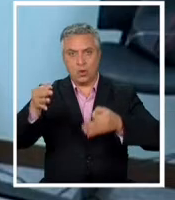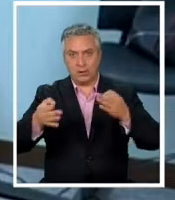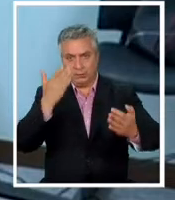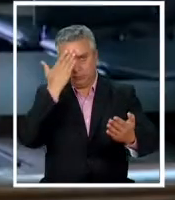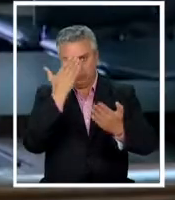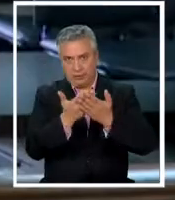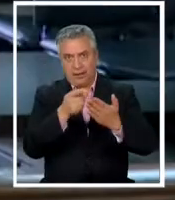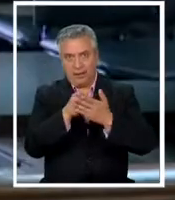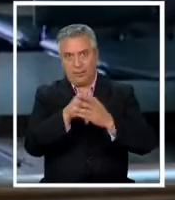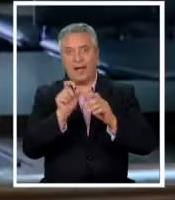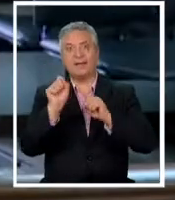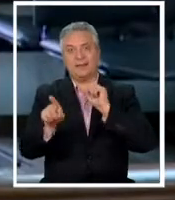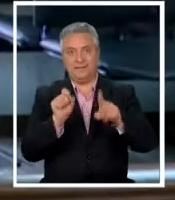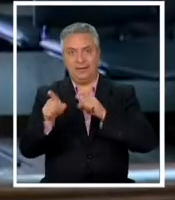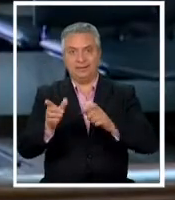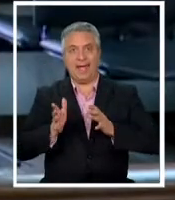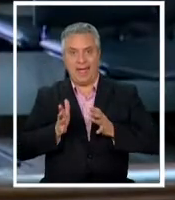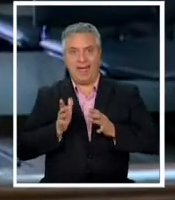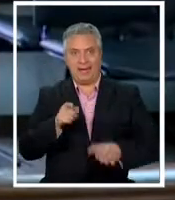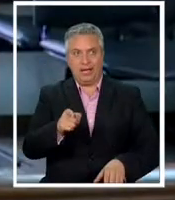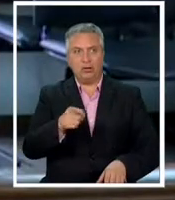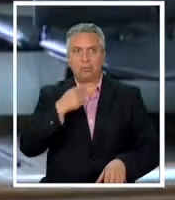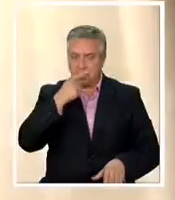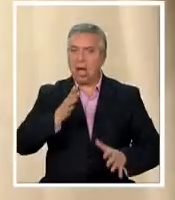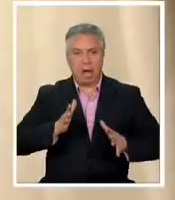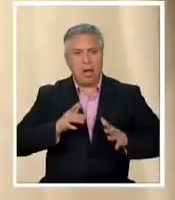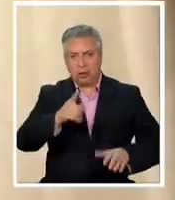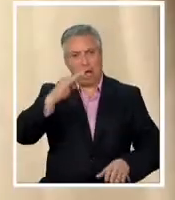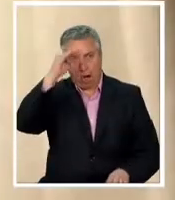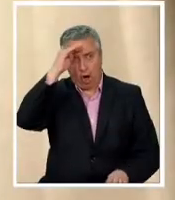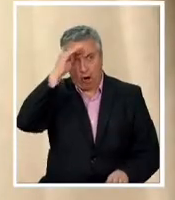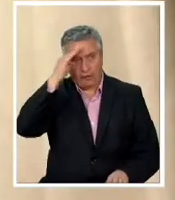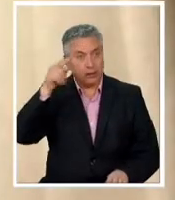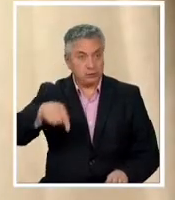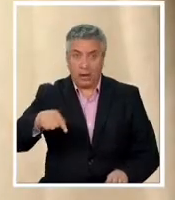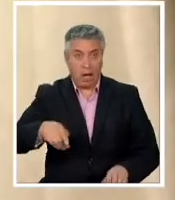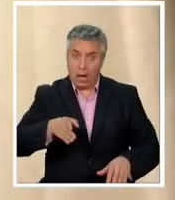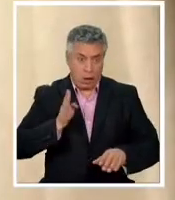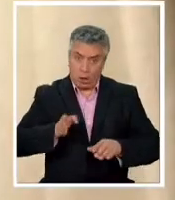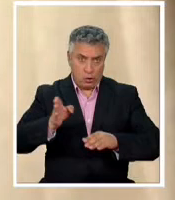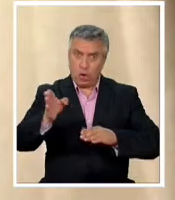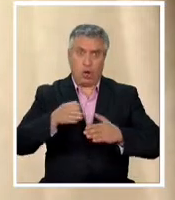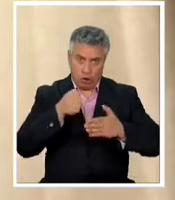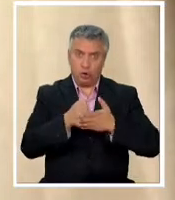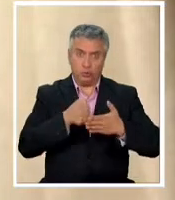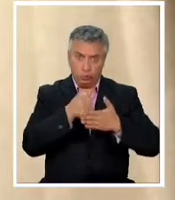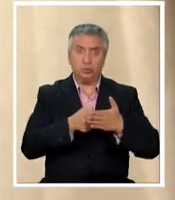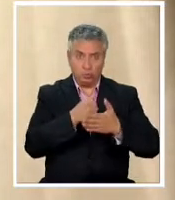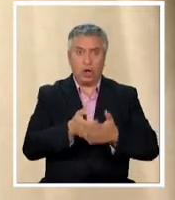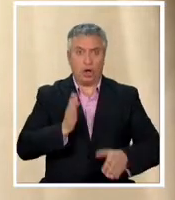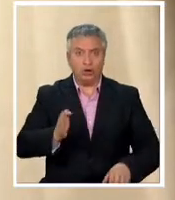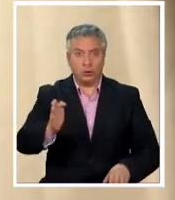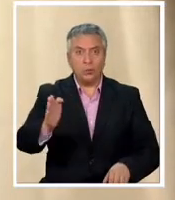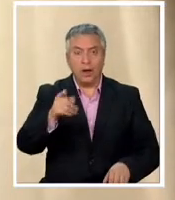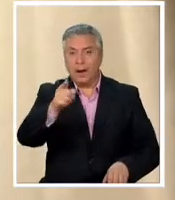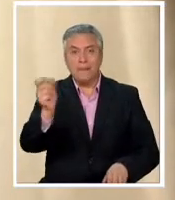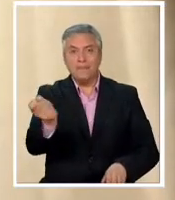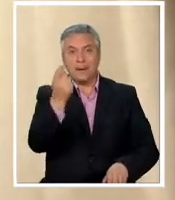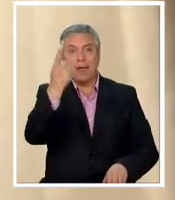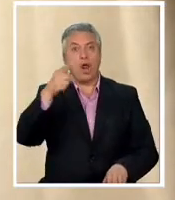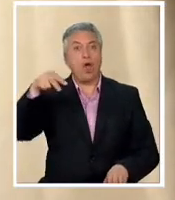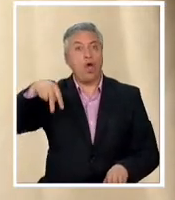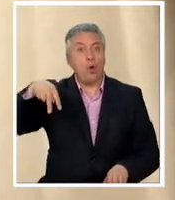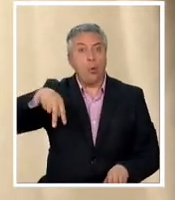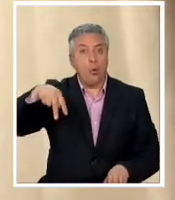presentar la defensa Chilaverde se tiene confianza y esta lucha continúa porque el primero de junio